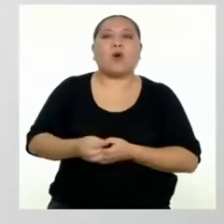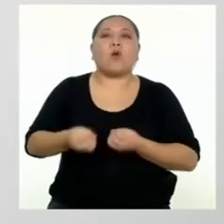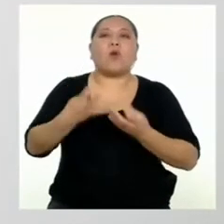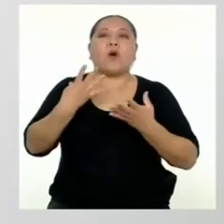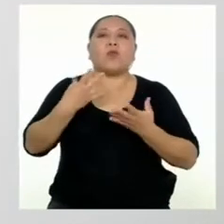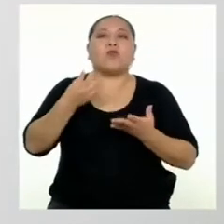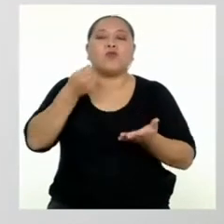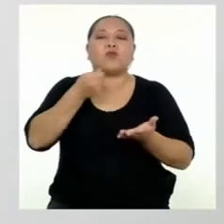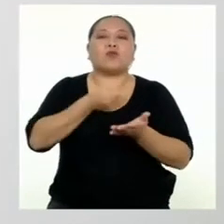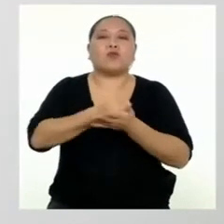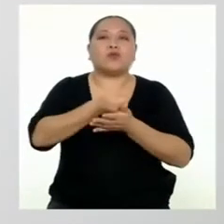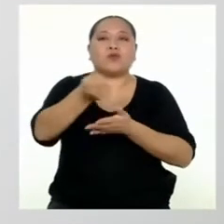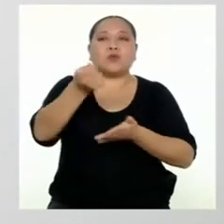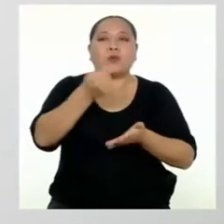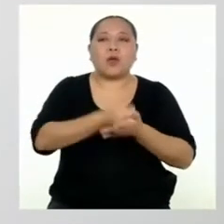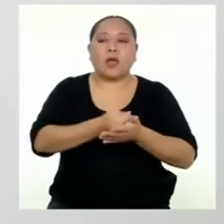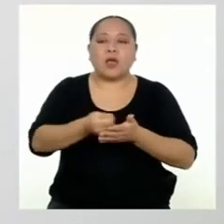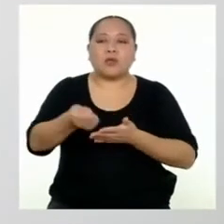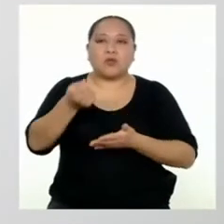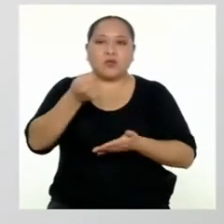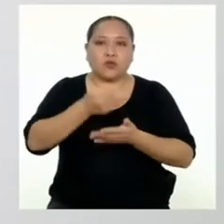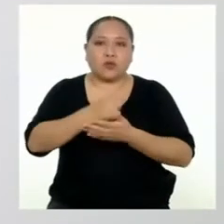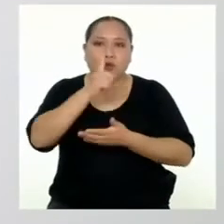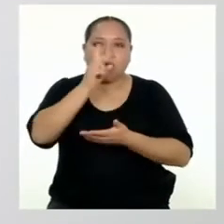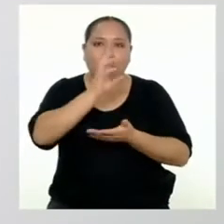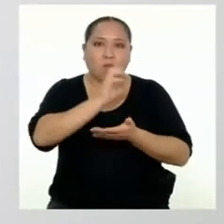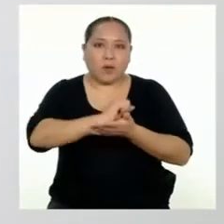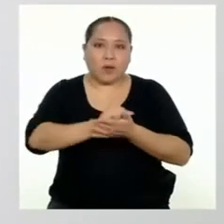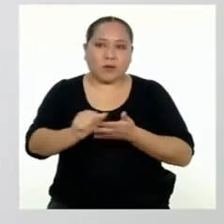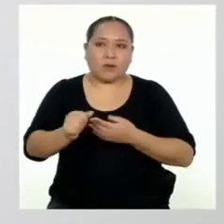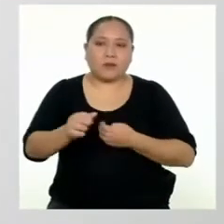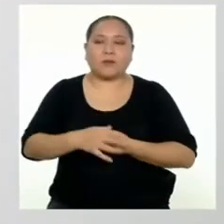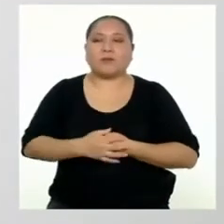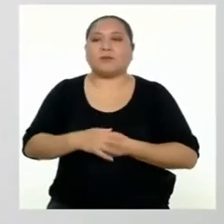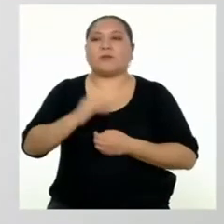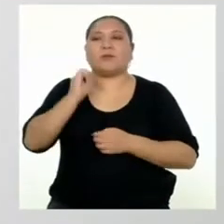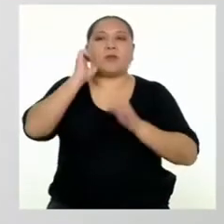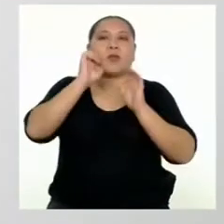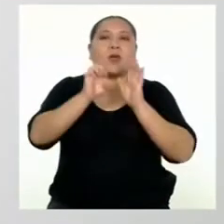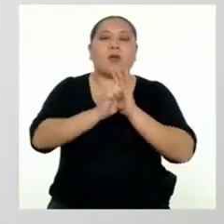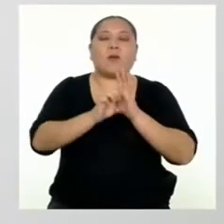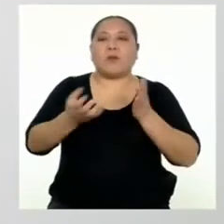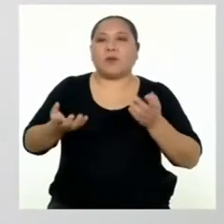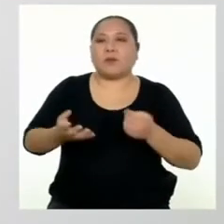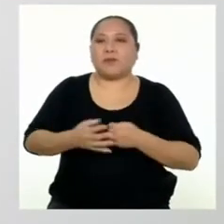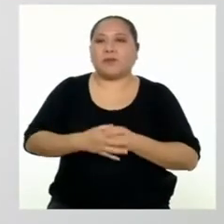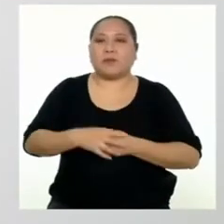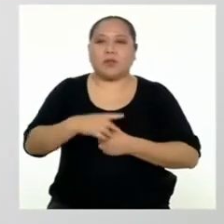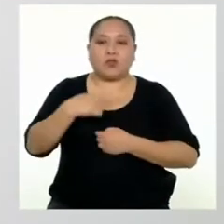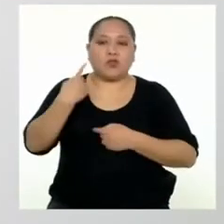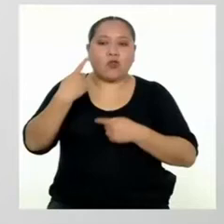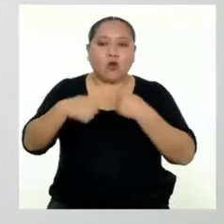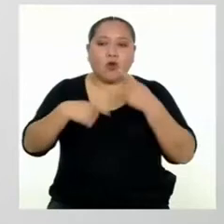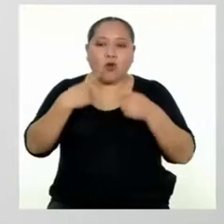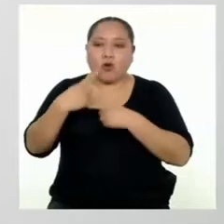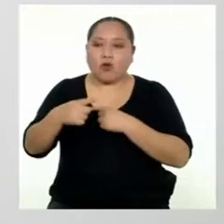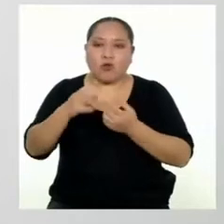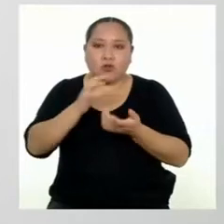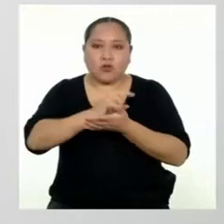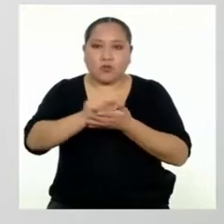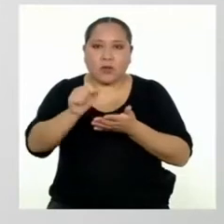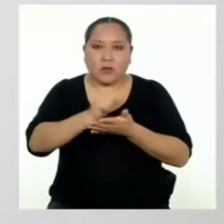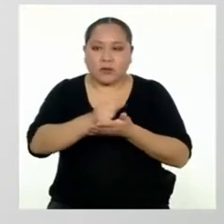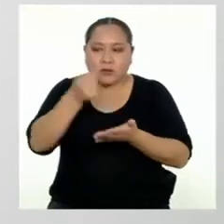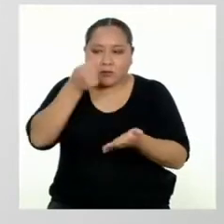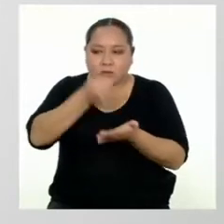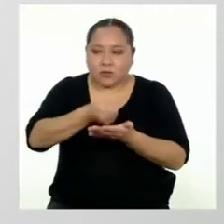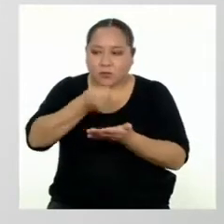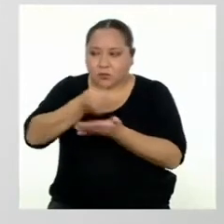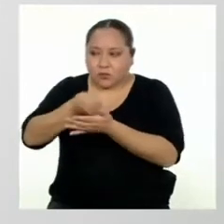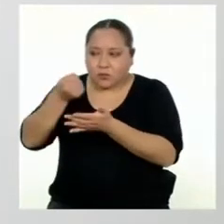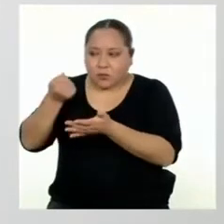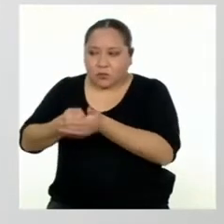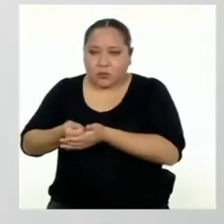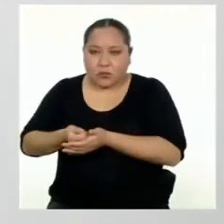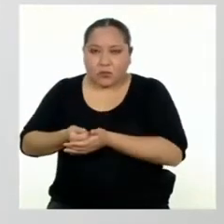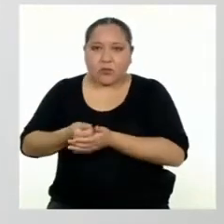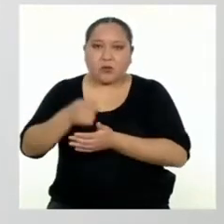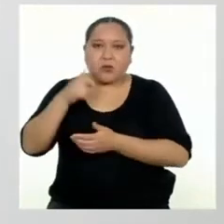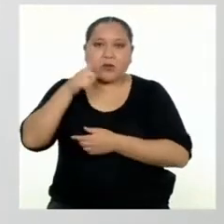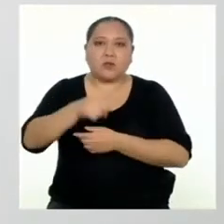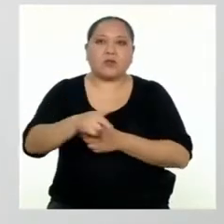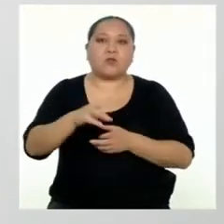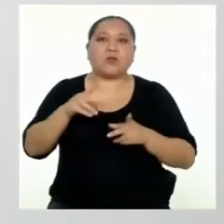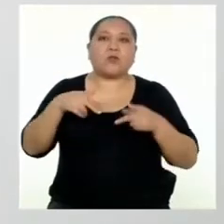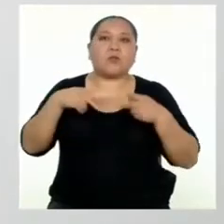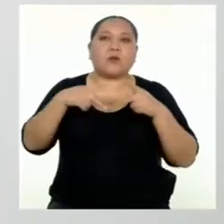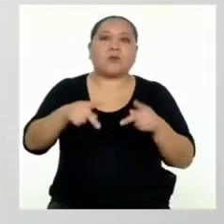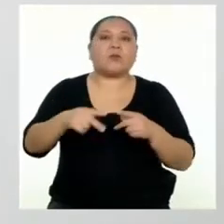de nuestros gastos fijos, es decir, aquellos que siempre van a estar presentes. De manera